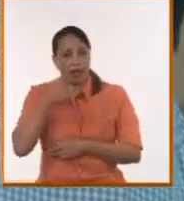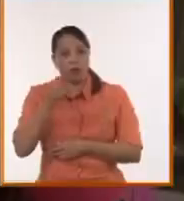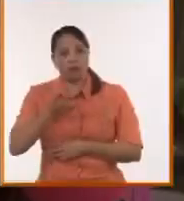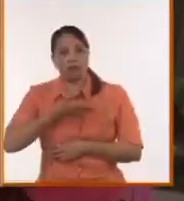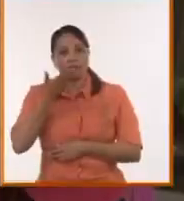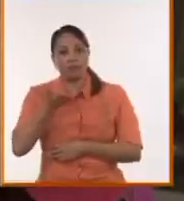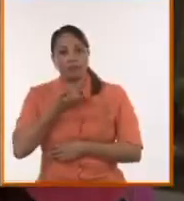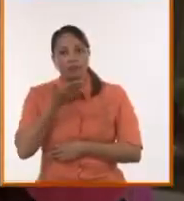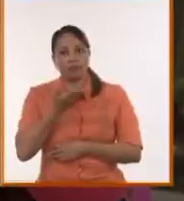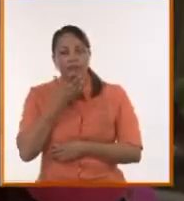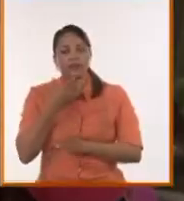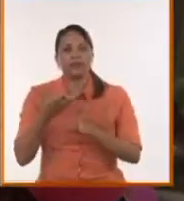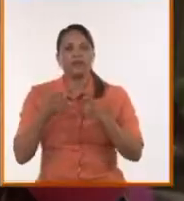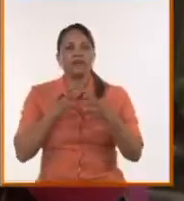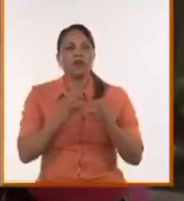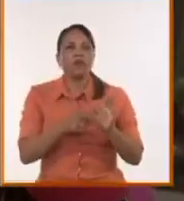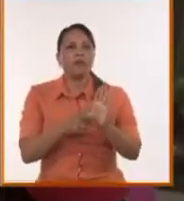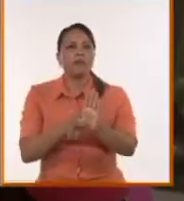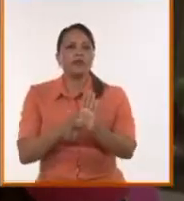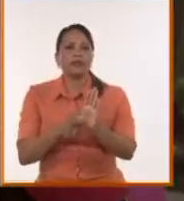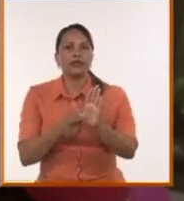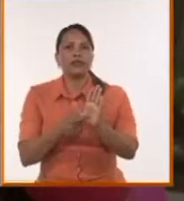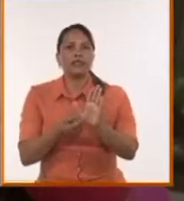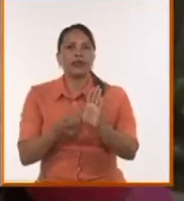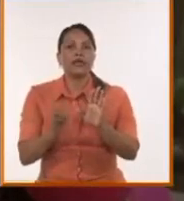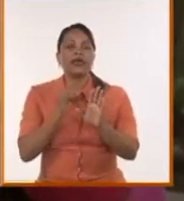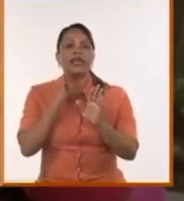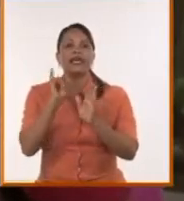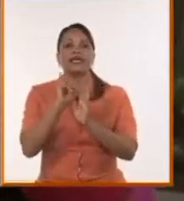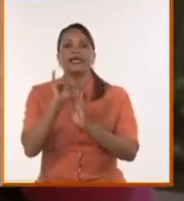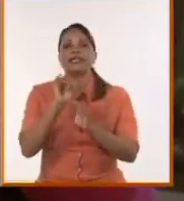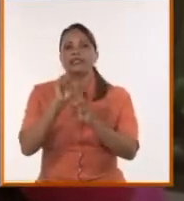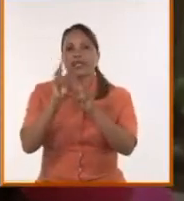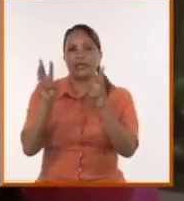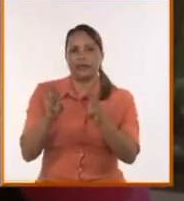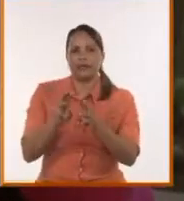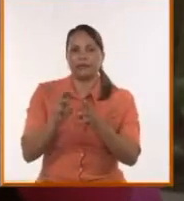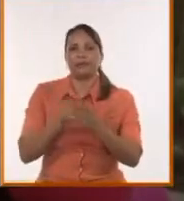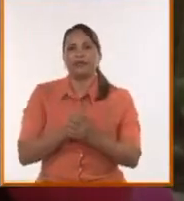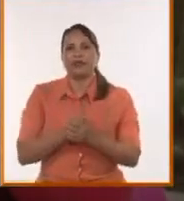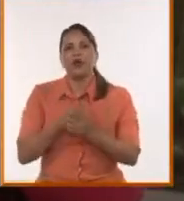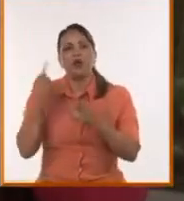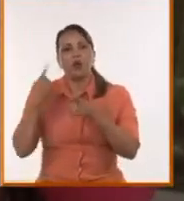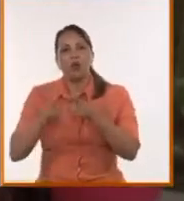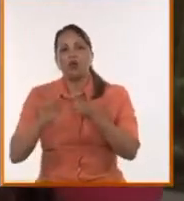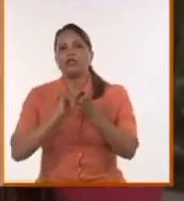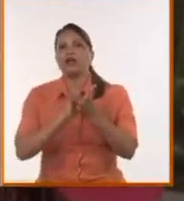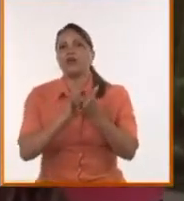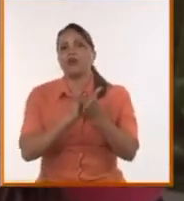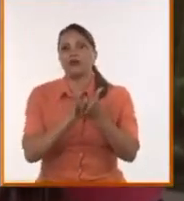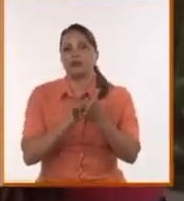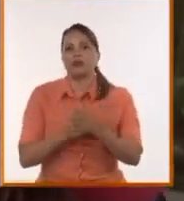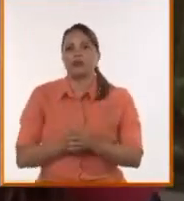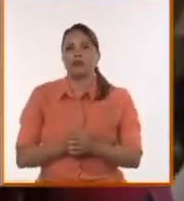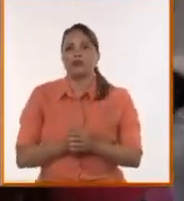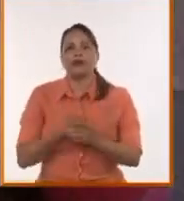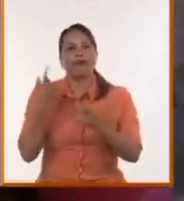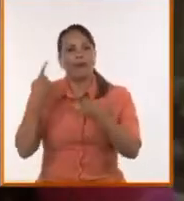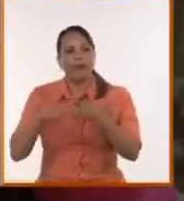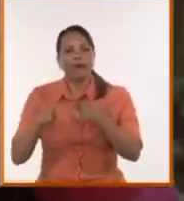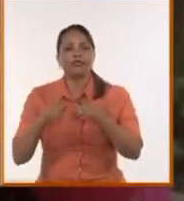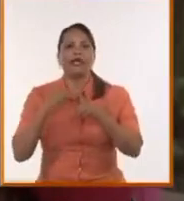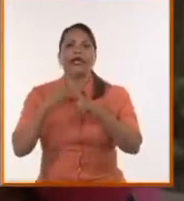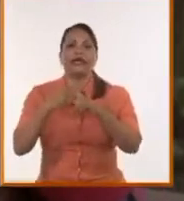tiene una forma de presentarse en Instagram, otra distinta en WhatsApp, otra distinta en X, y así